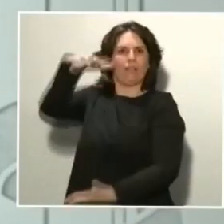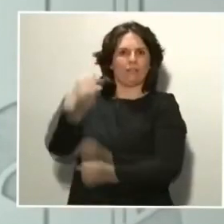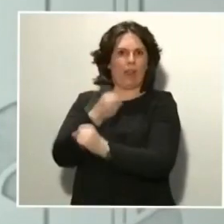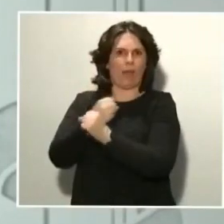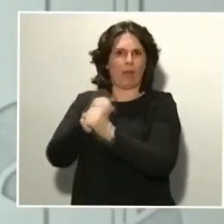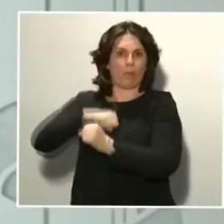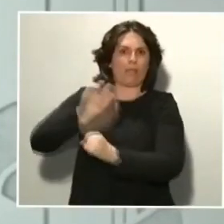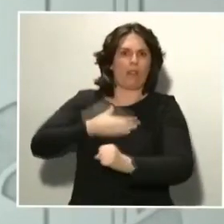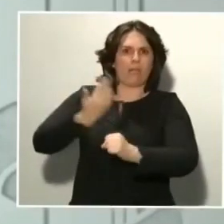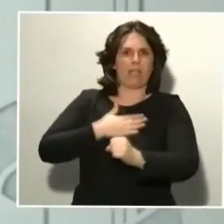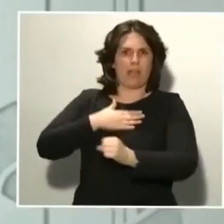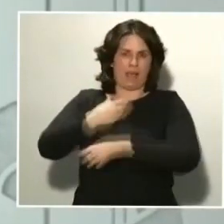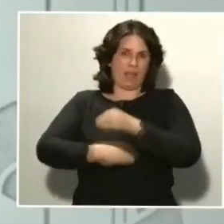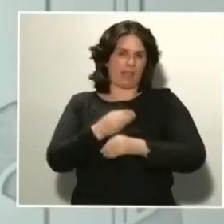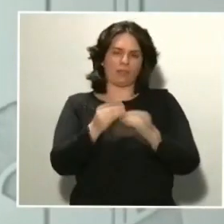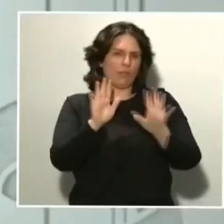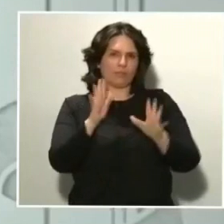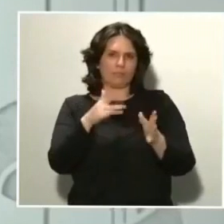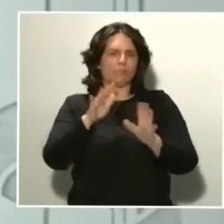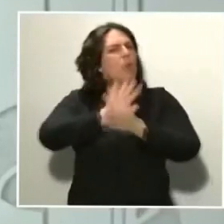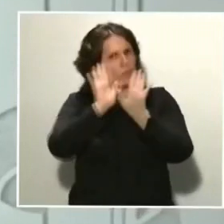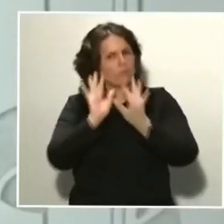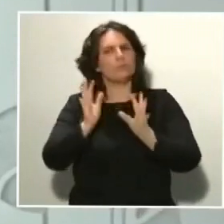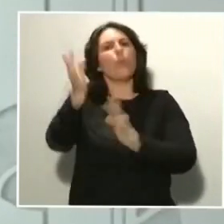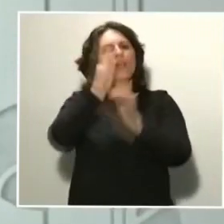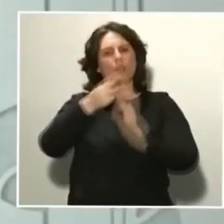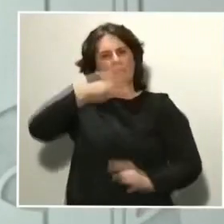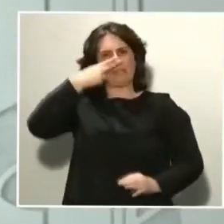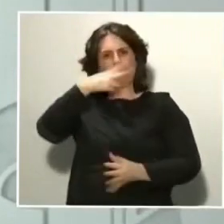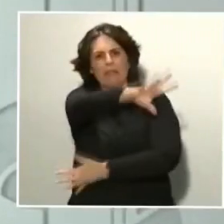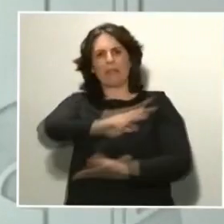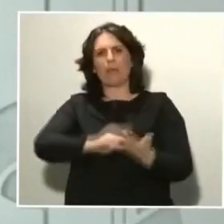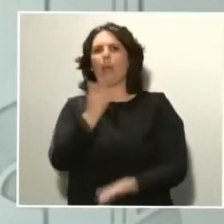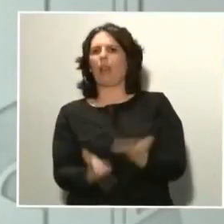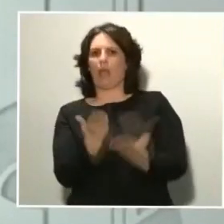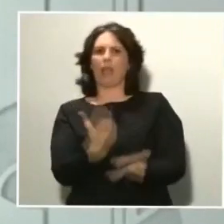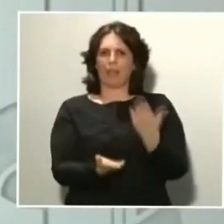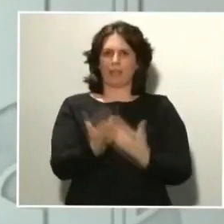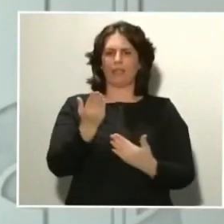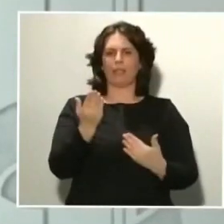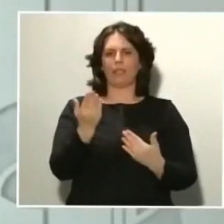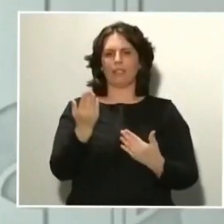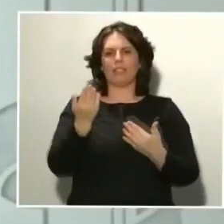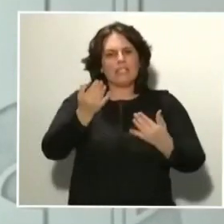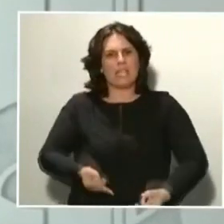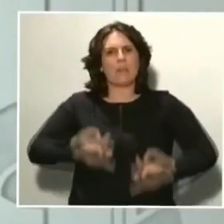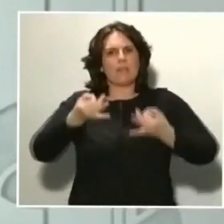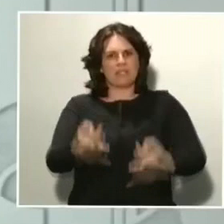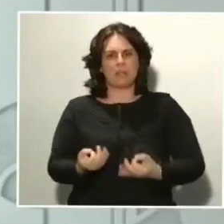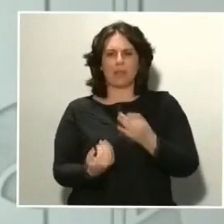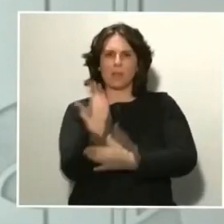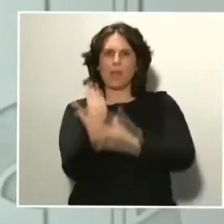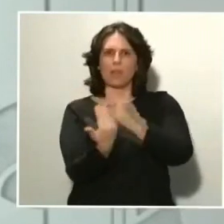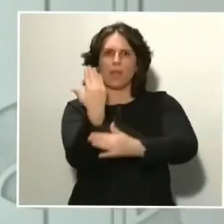un dato que es interesante valorar y que tendremos, como siempre decimos, que comprobar día a día con la evolución de